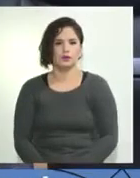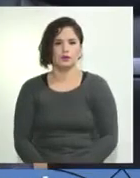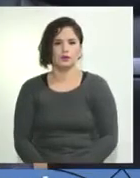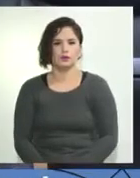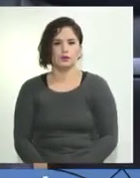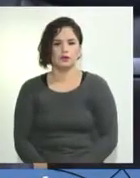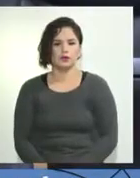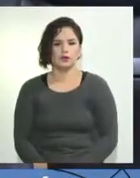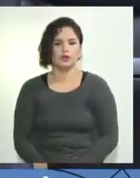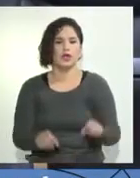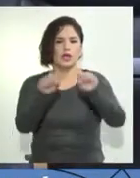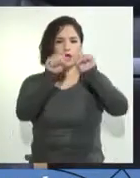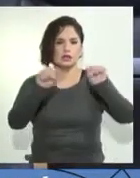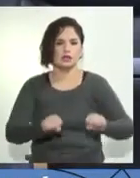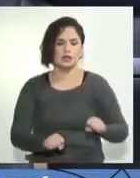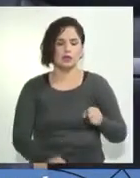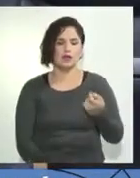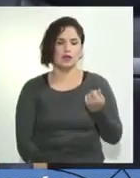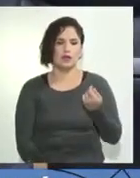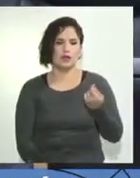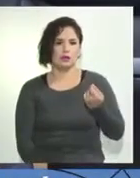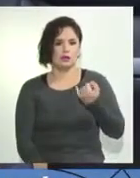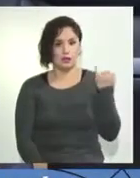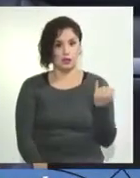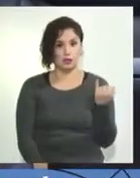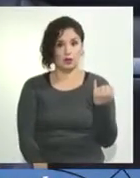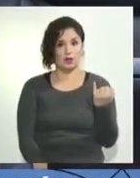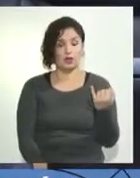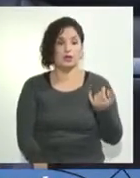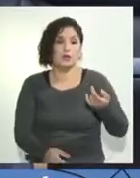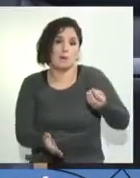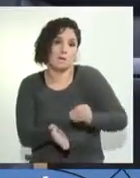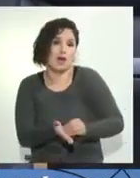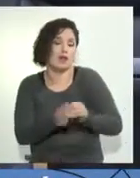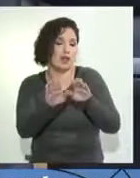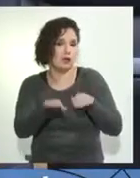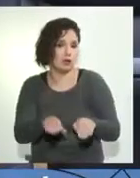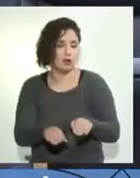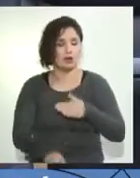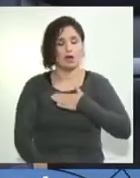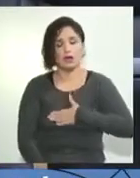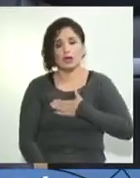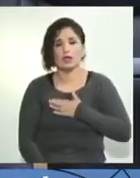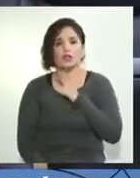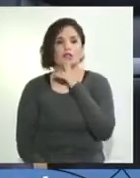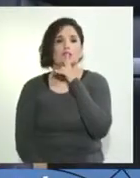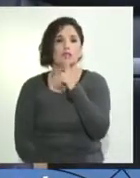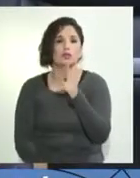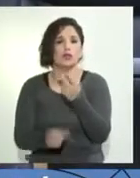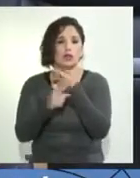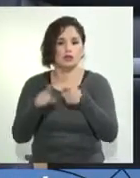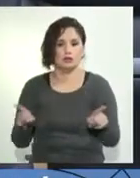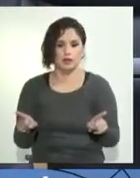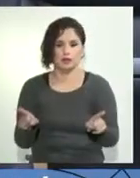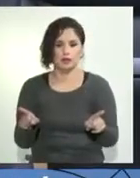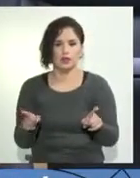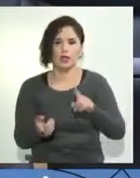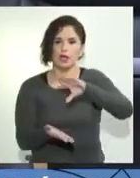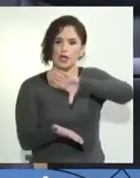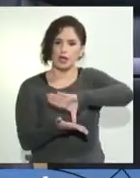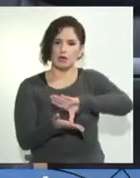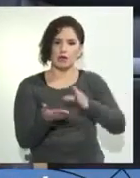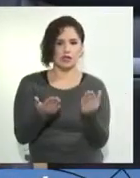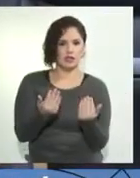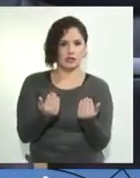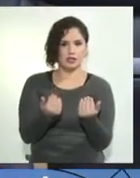capitalización individual es insistir en hacer más de lo mismo pretendiendo resultados diferentes. El país necesita una